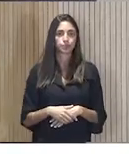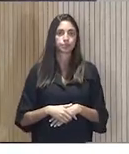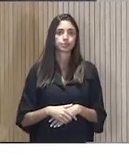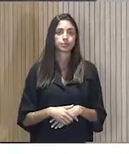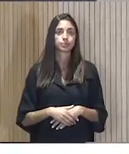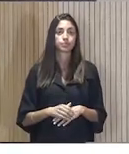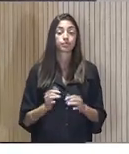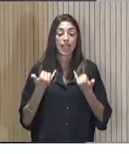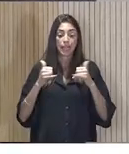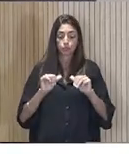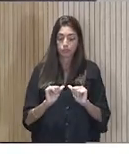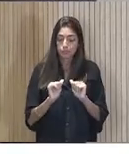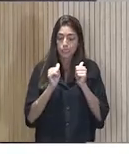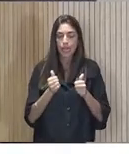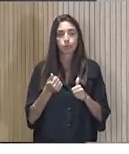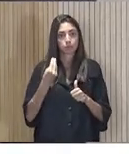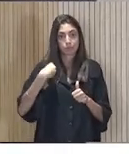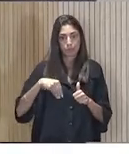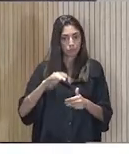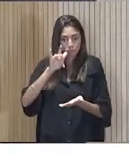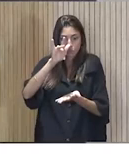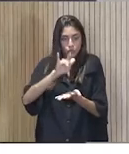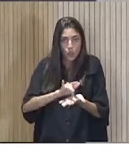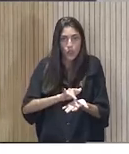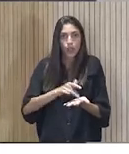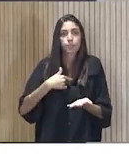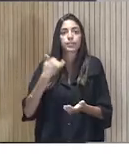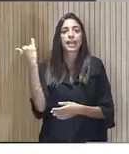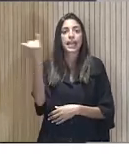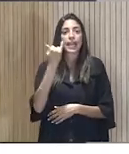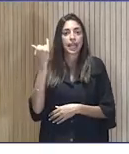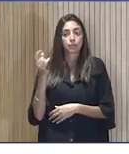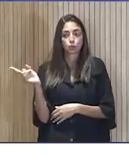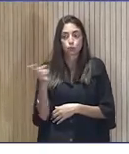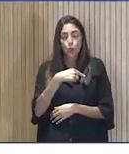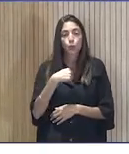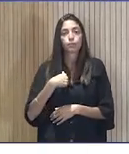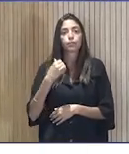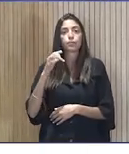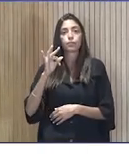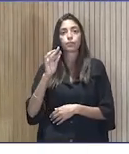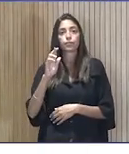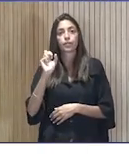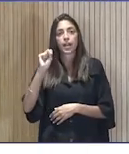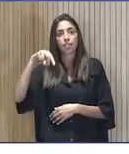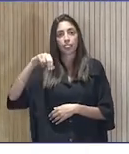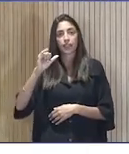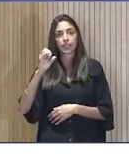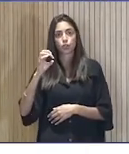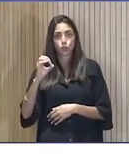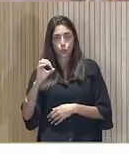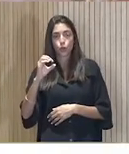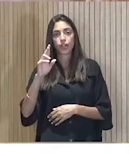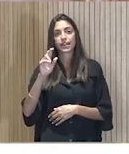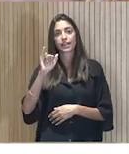Empezamos el acto como corresponde, con el jefe de todo esto, don Francisco Reines, que nos da la bienvenida. Por favor.